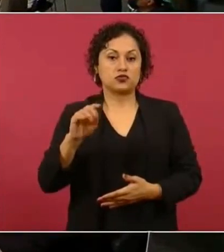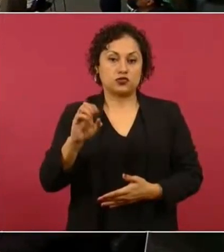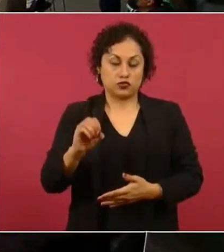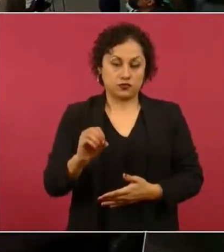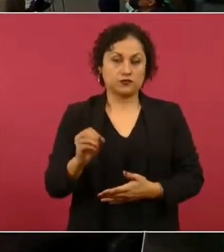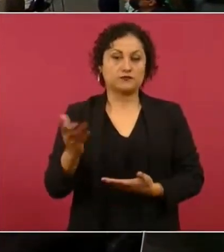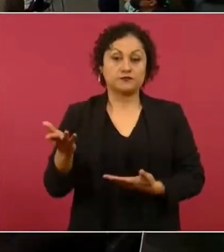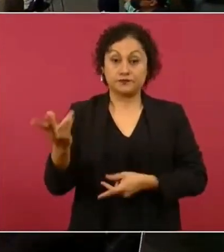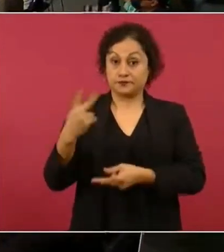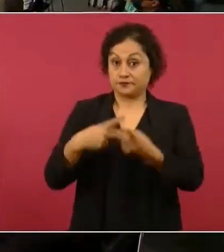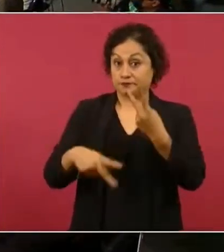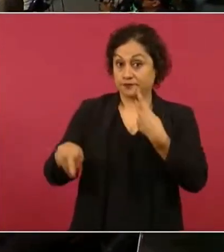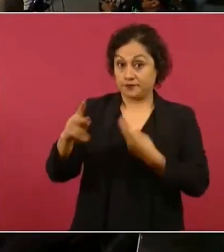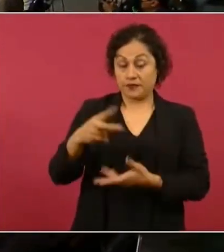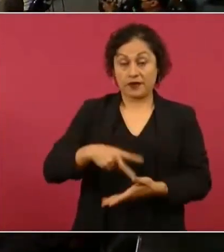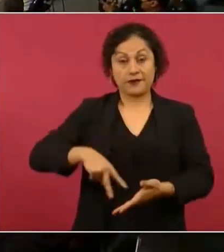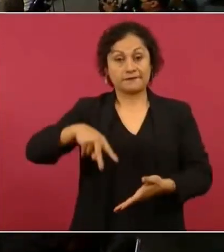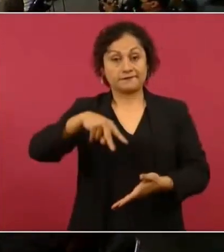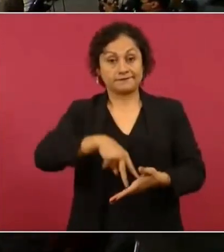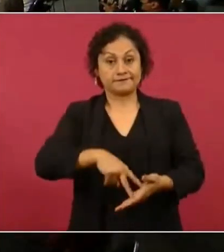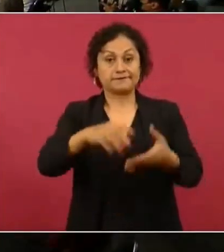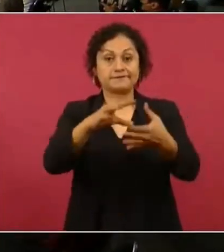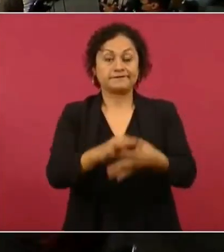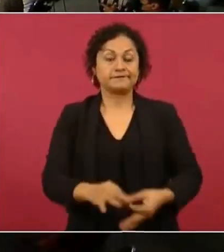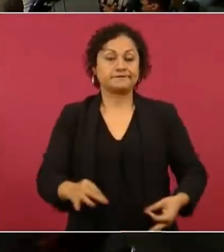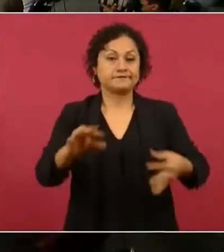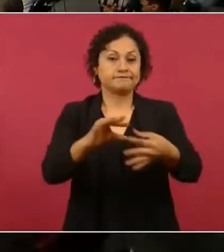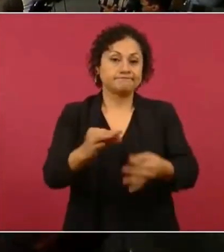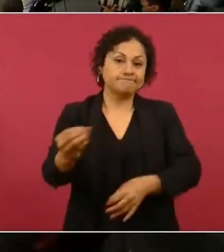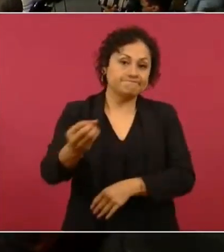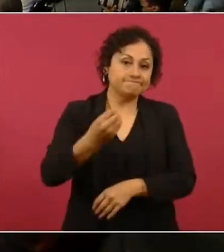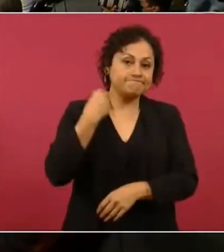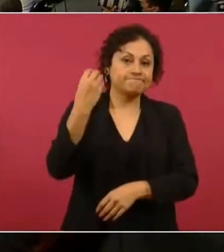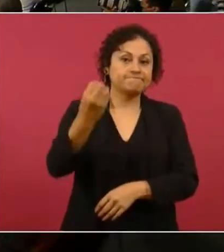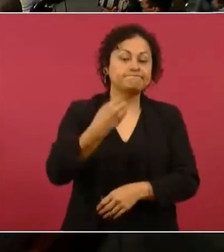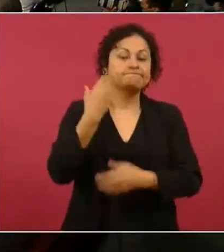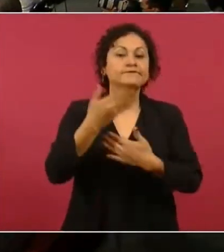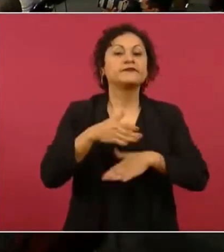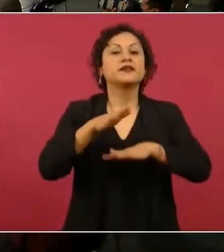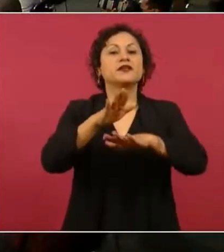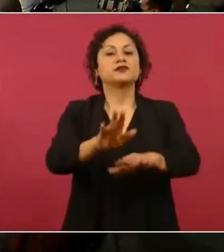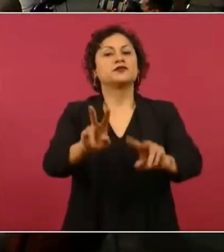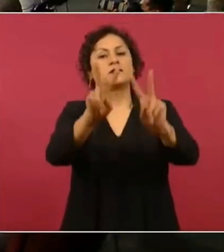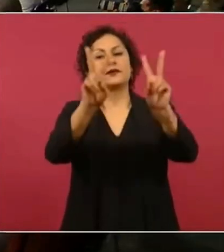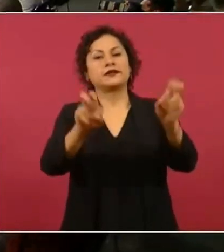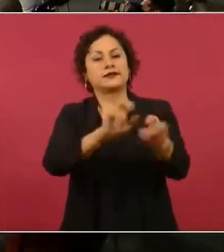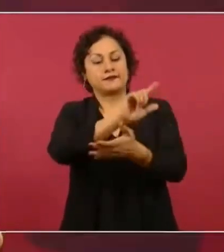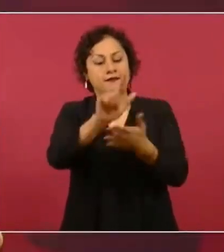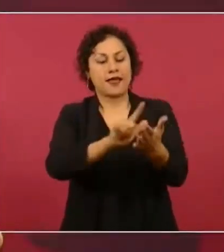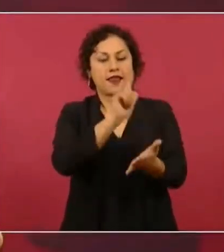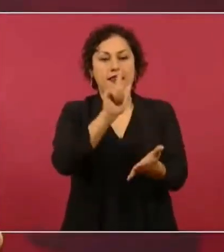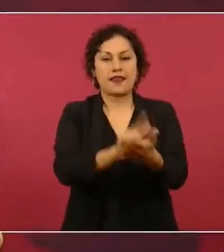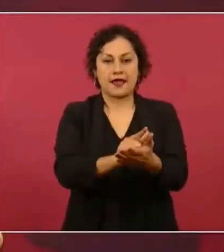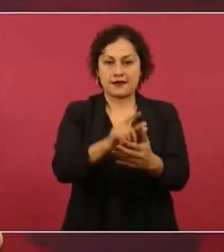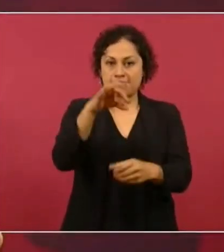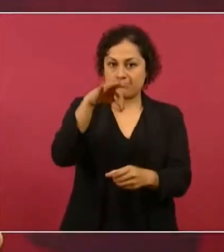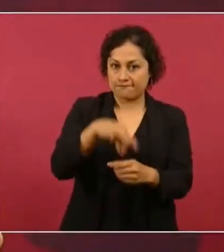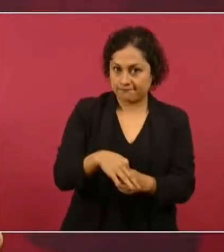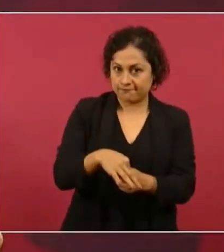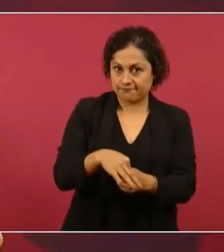sobre el contenido de la ley electoral. En lo básico,